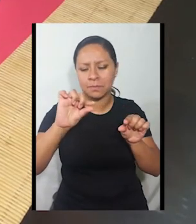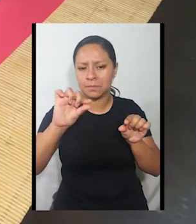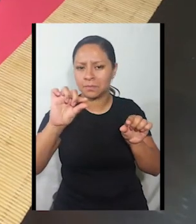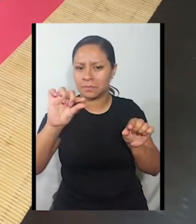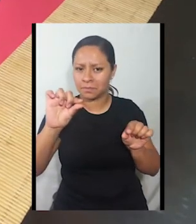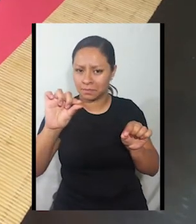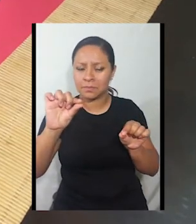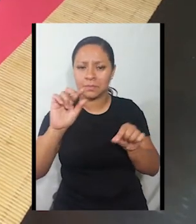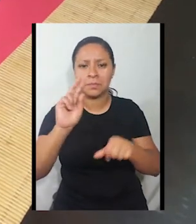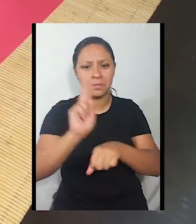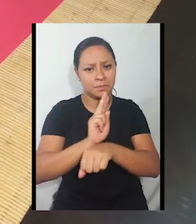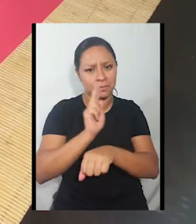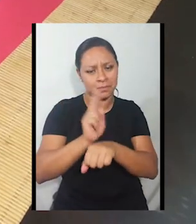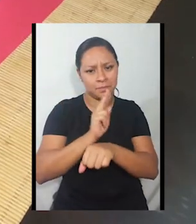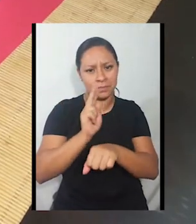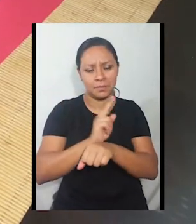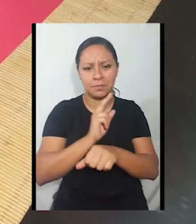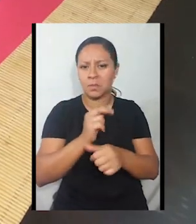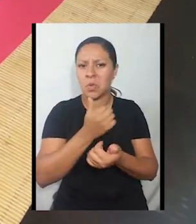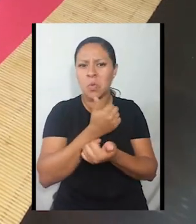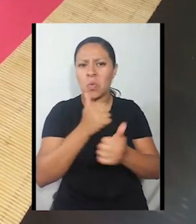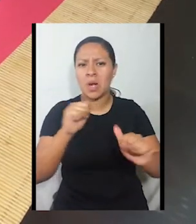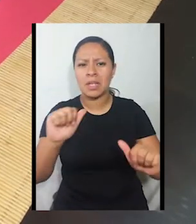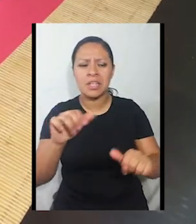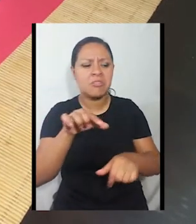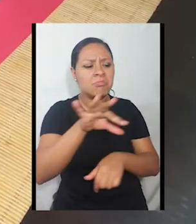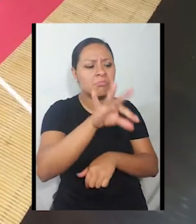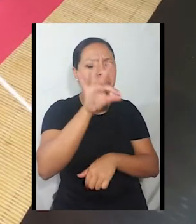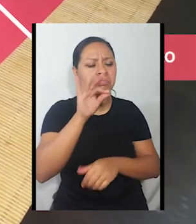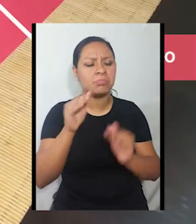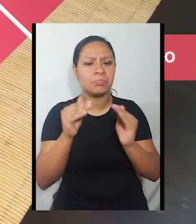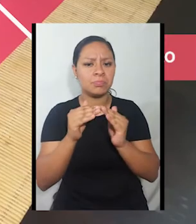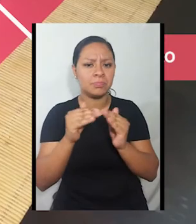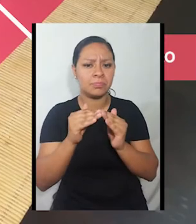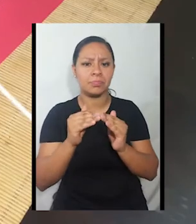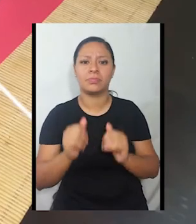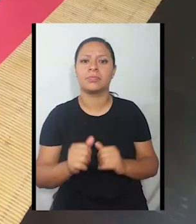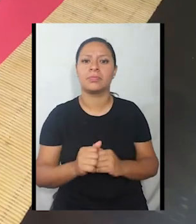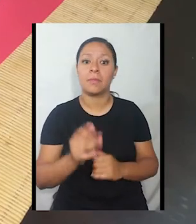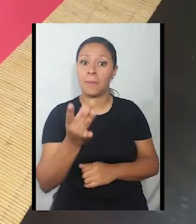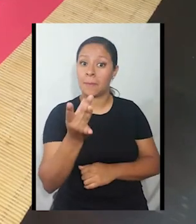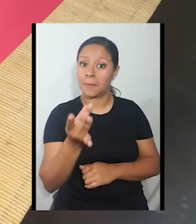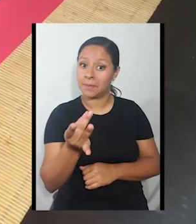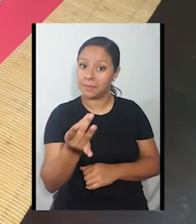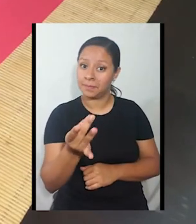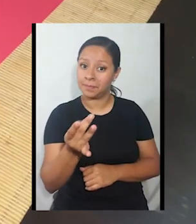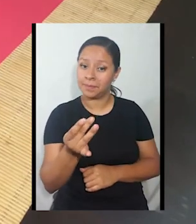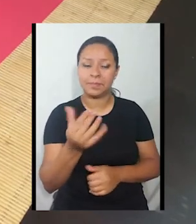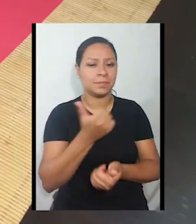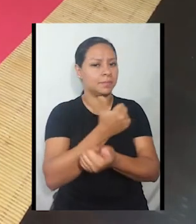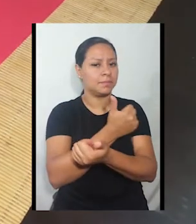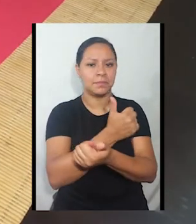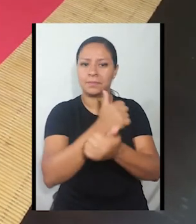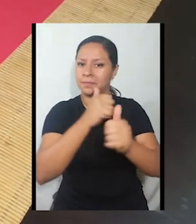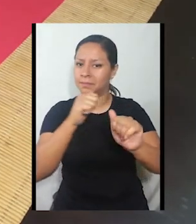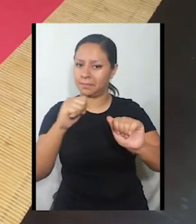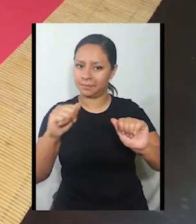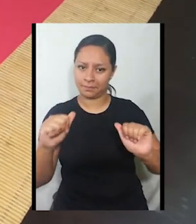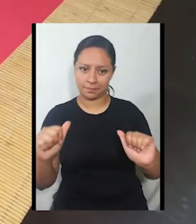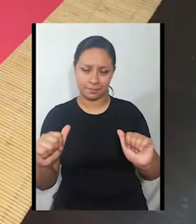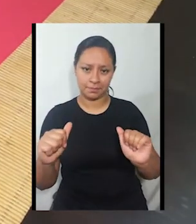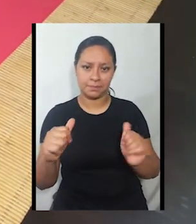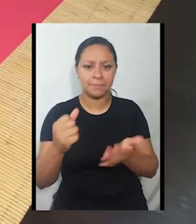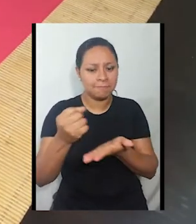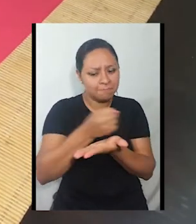O pueden utilizar cualquier palito que ustedes encuentren en su casa. Luego, pegamento. Cualquier tipo de pegamento está